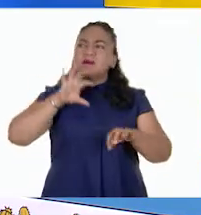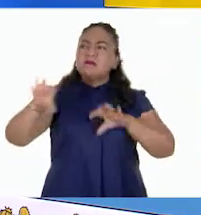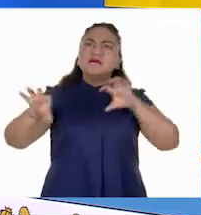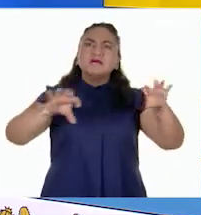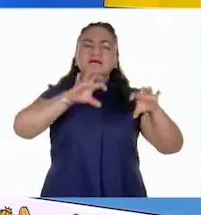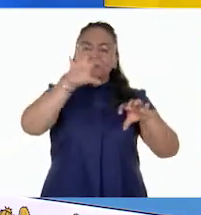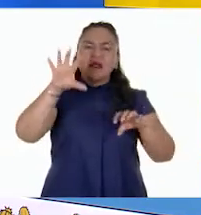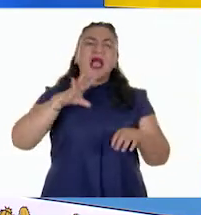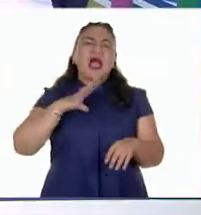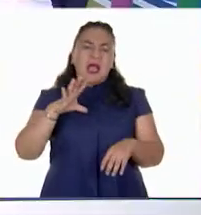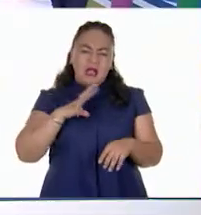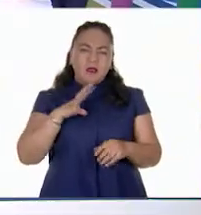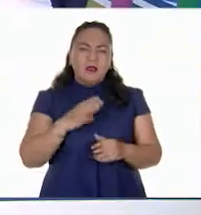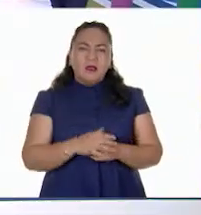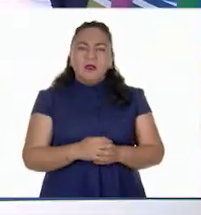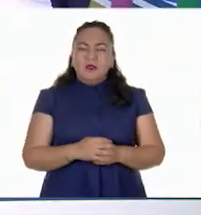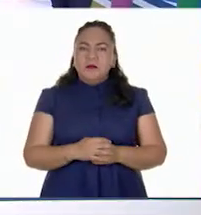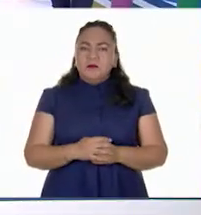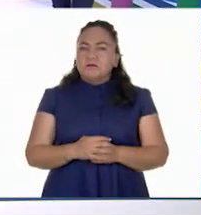naturales.